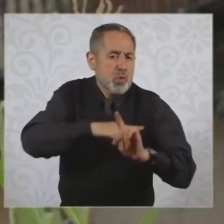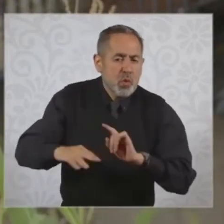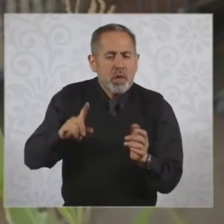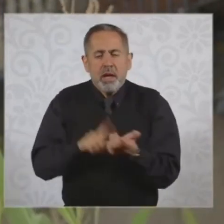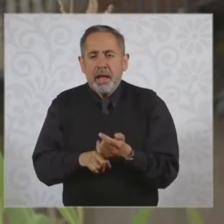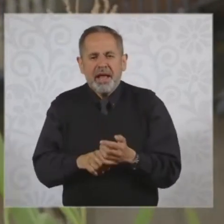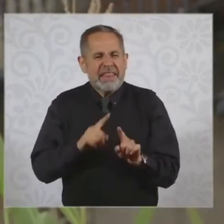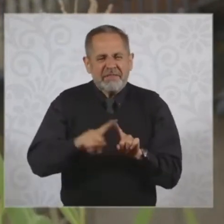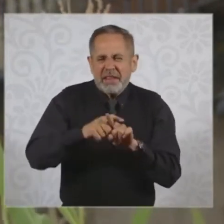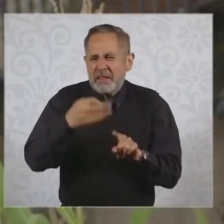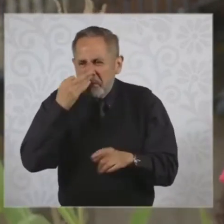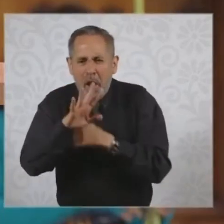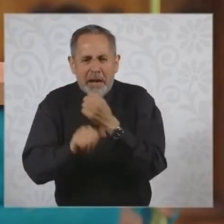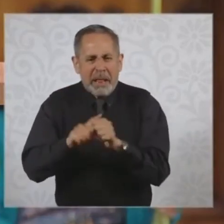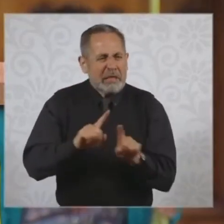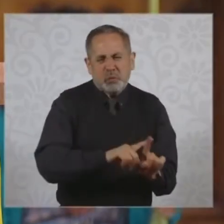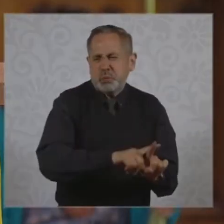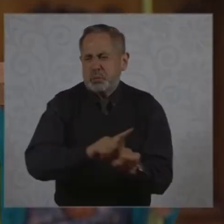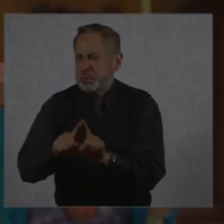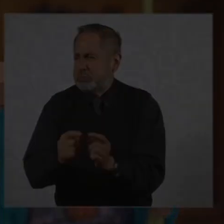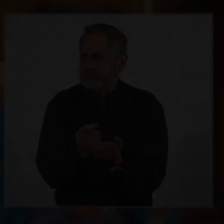nuestra biodiversidad y recursos naturales.